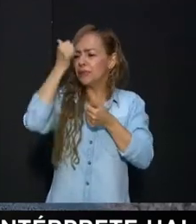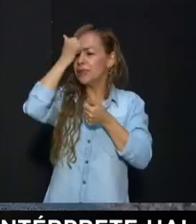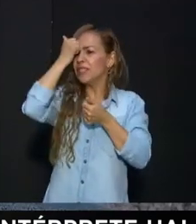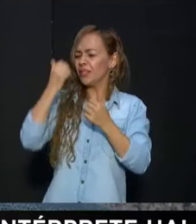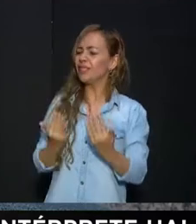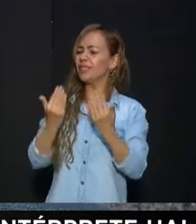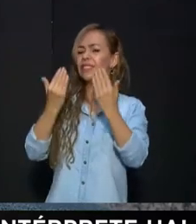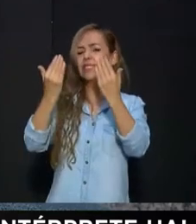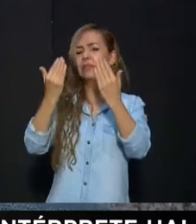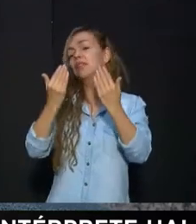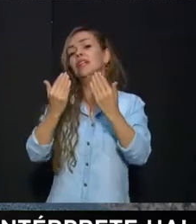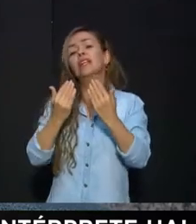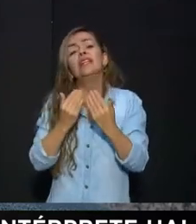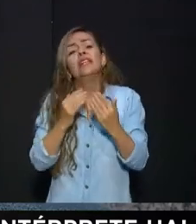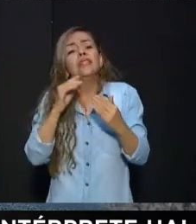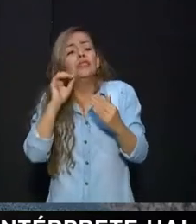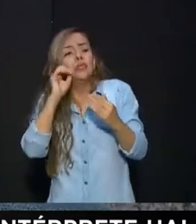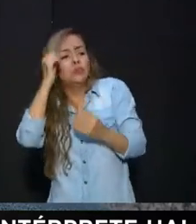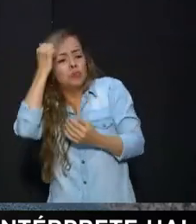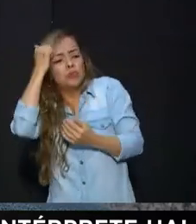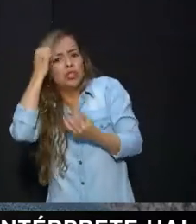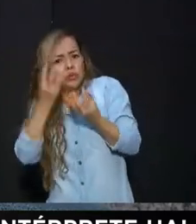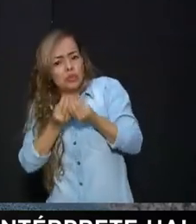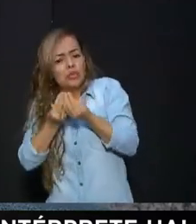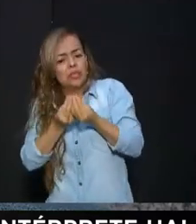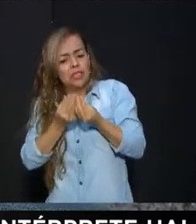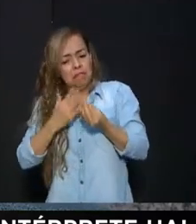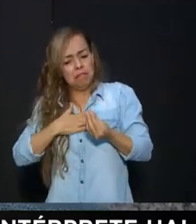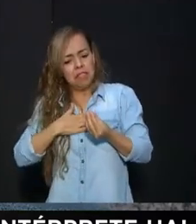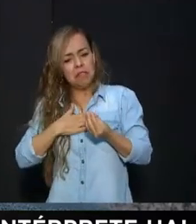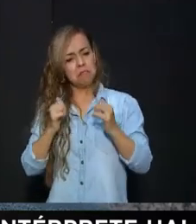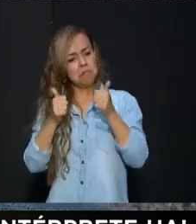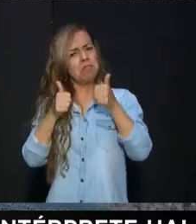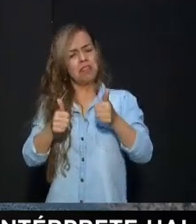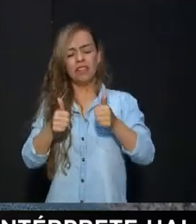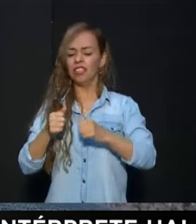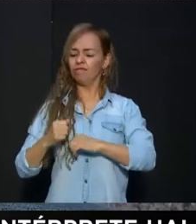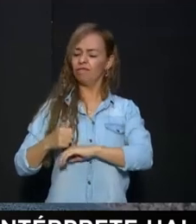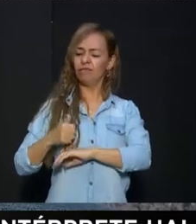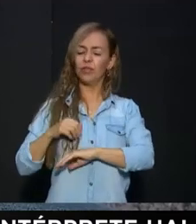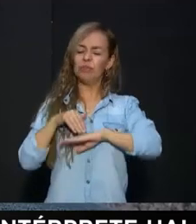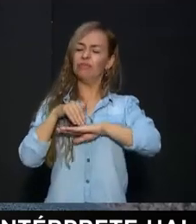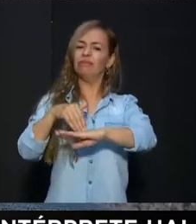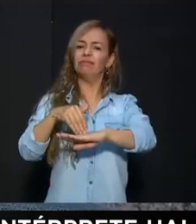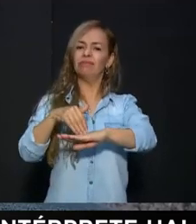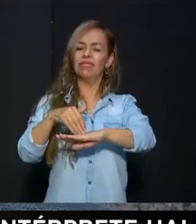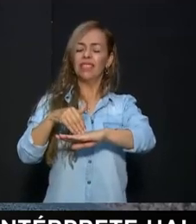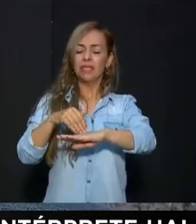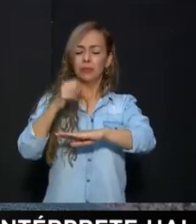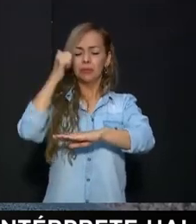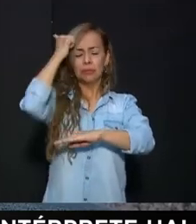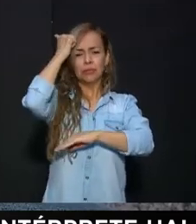han vencido ese reto Es el temor De trabajar con los niños Es una alegría Es uno ver Estos